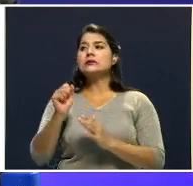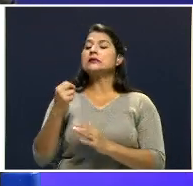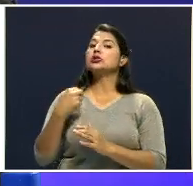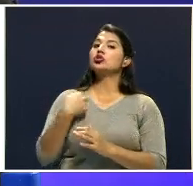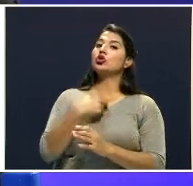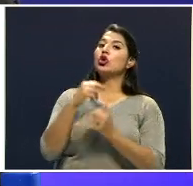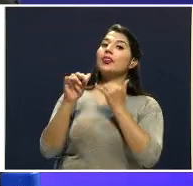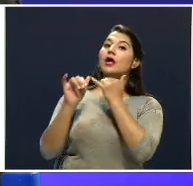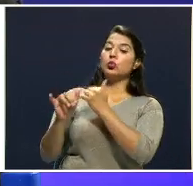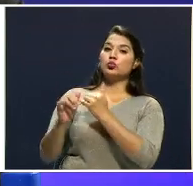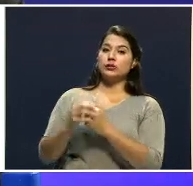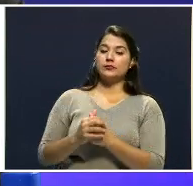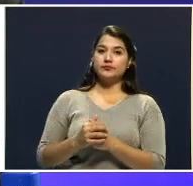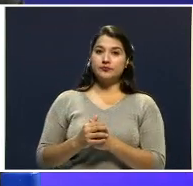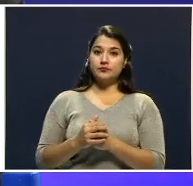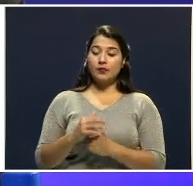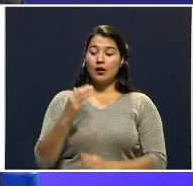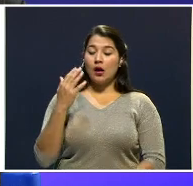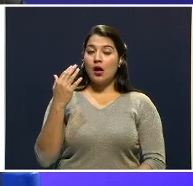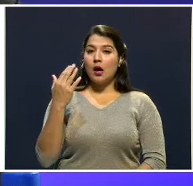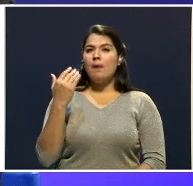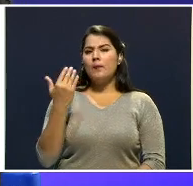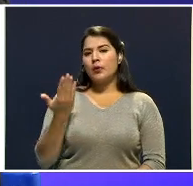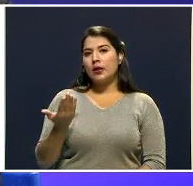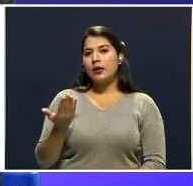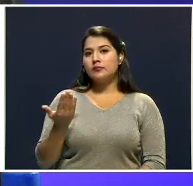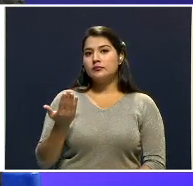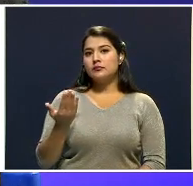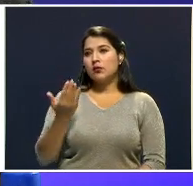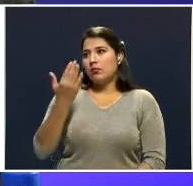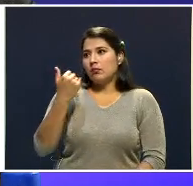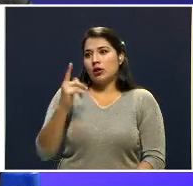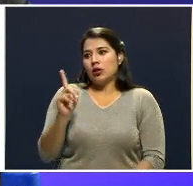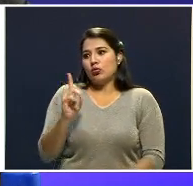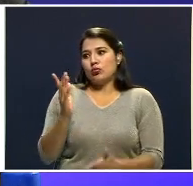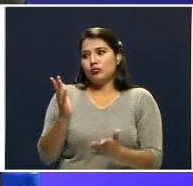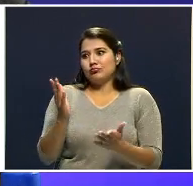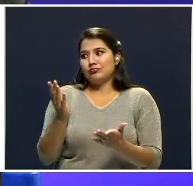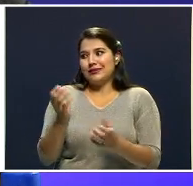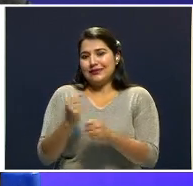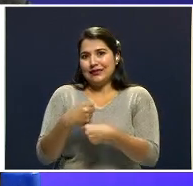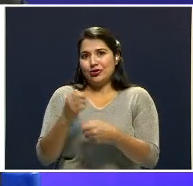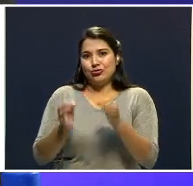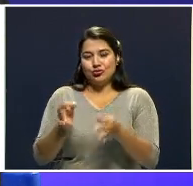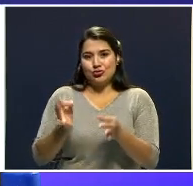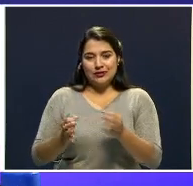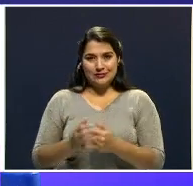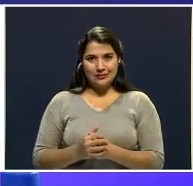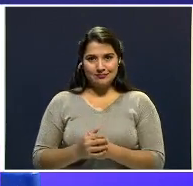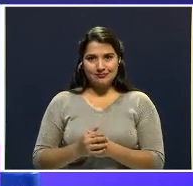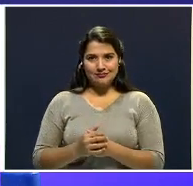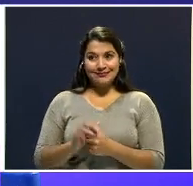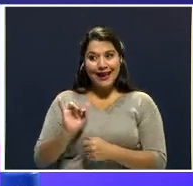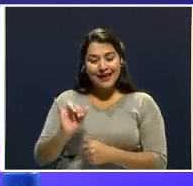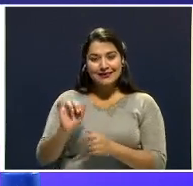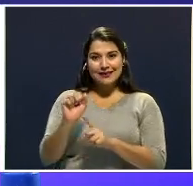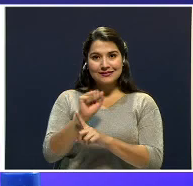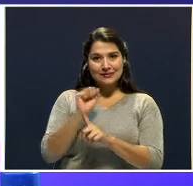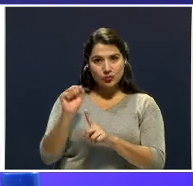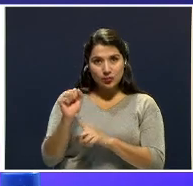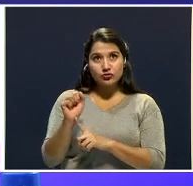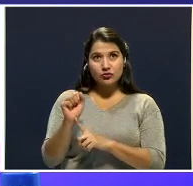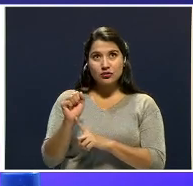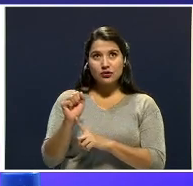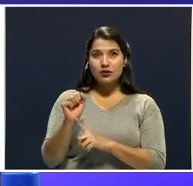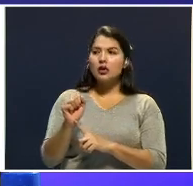por denegación de justicia. O sea, este caso. Está